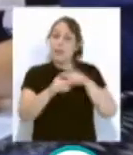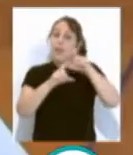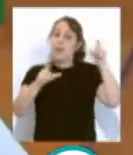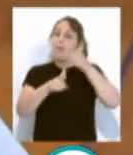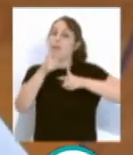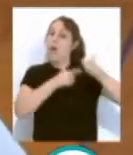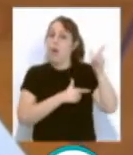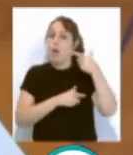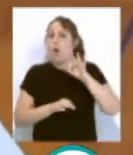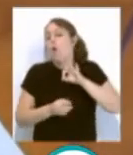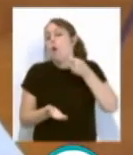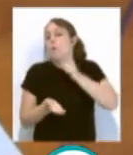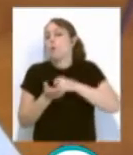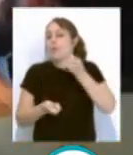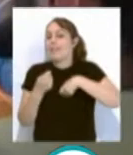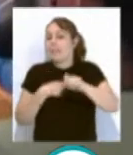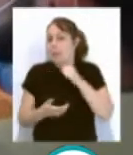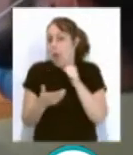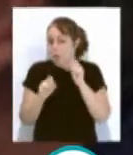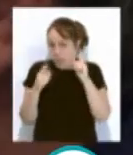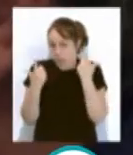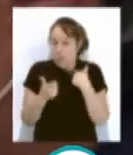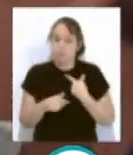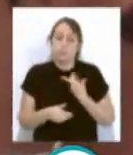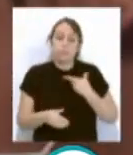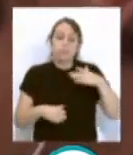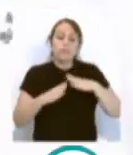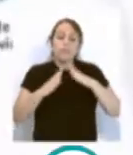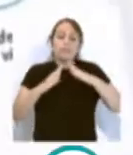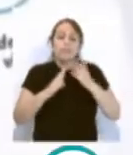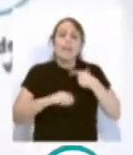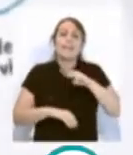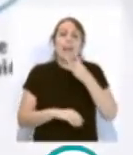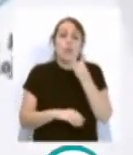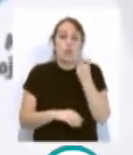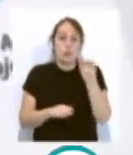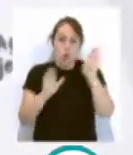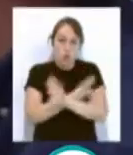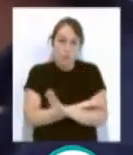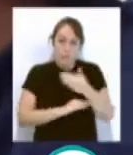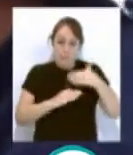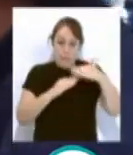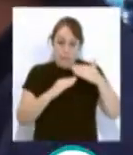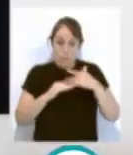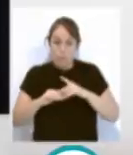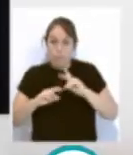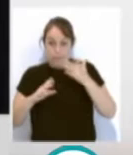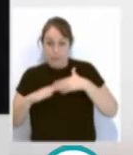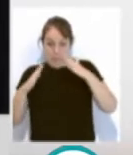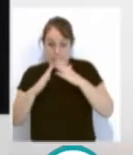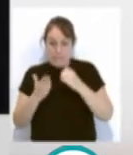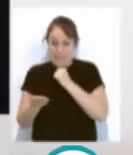agencia de viaje o punto de venta acreditado una estancia de un mínimo de tres noches en un alojamiento que cuente con el